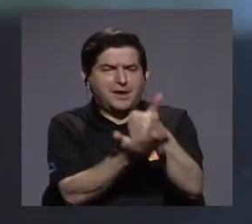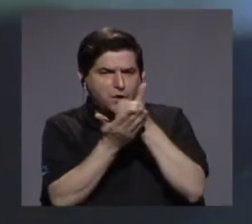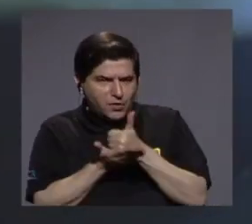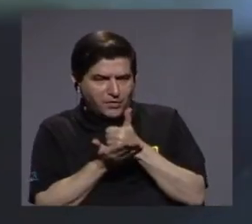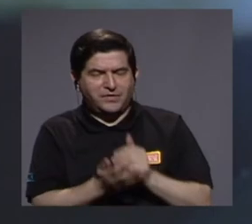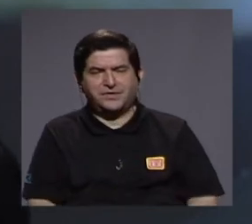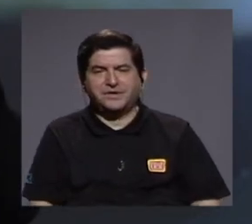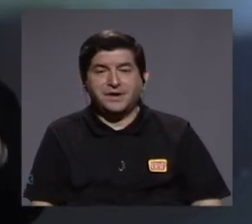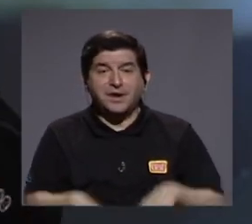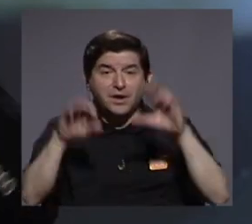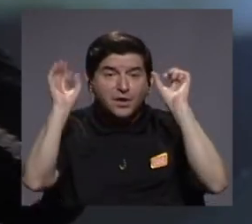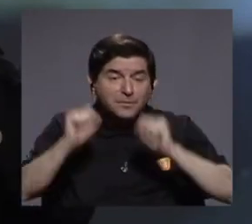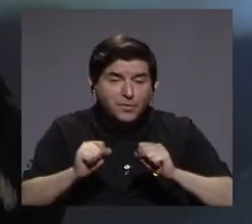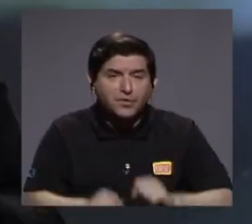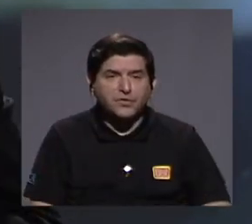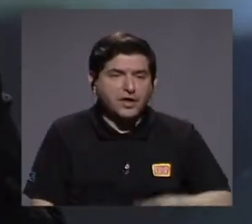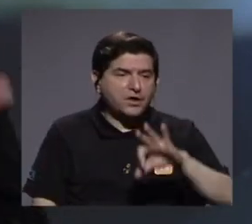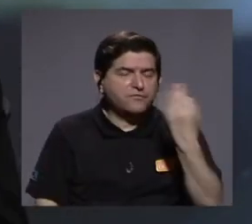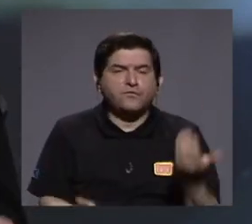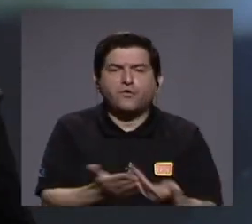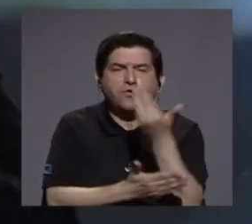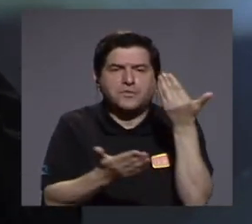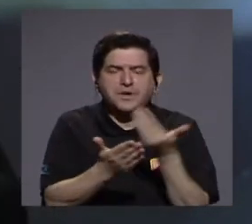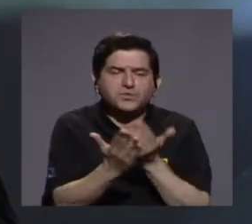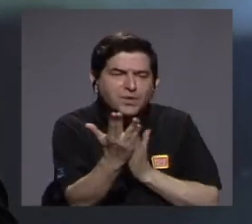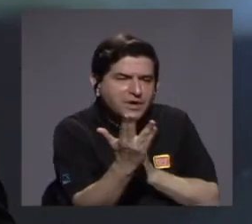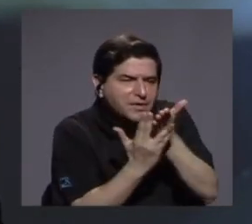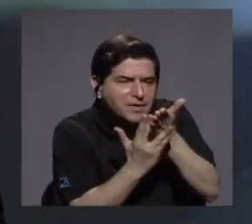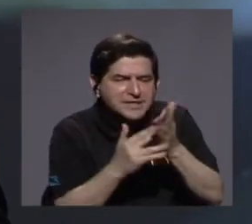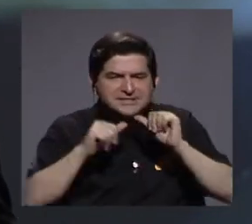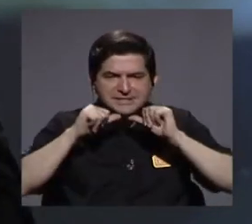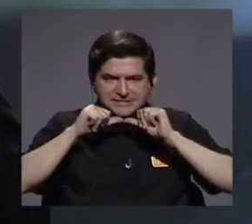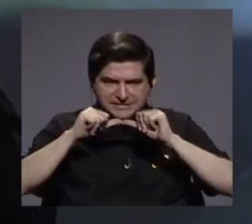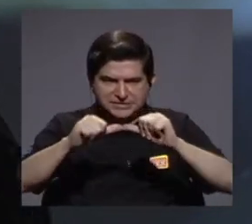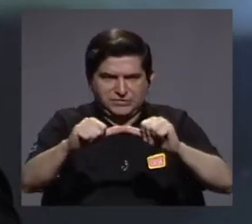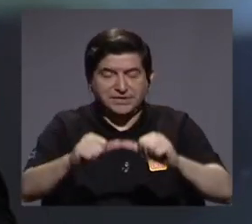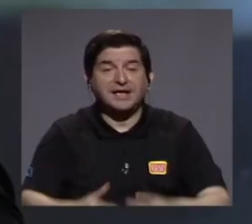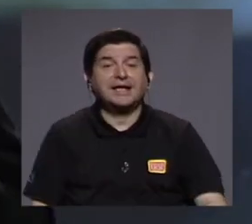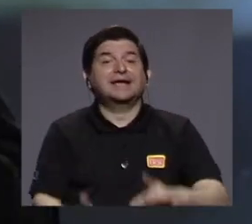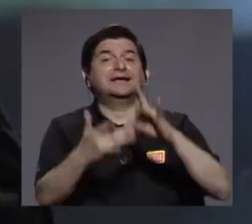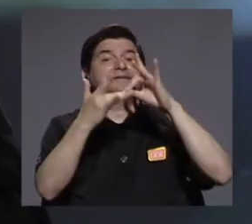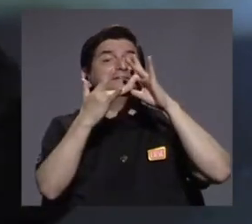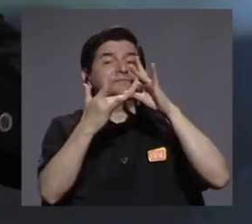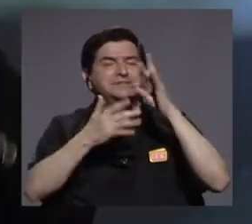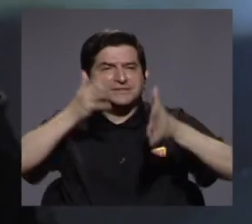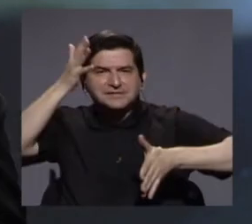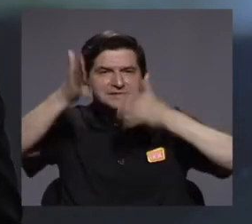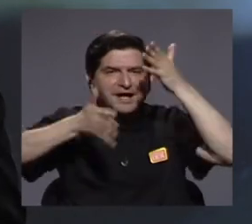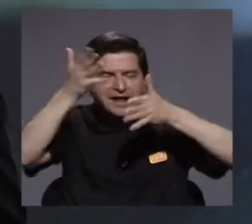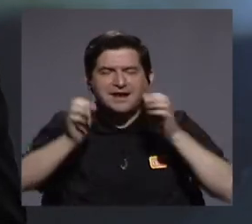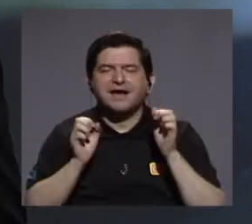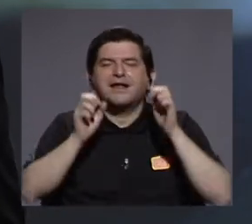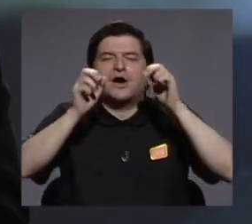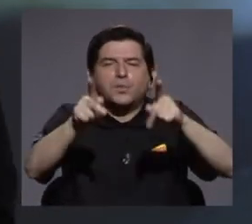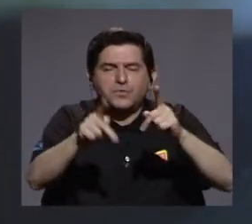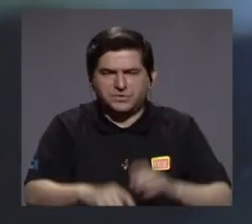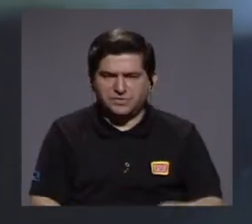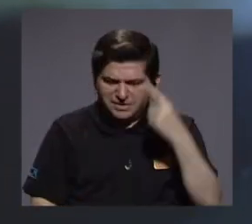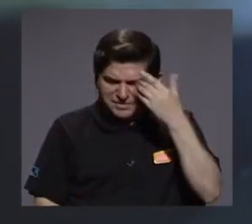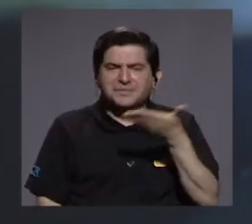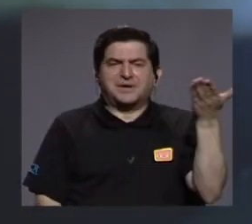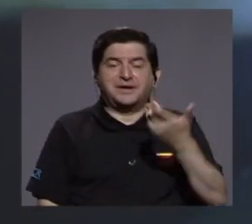nos ayudan a poder tener nuevas formas de poder llegar y salir adelante y sobre todo crear oportunidades para